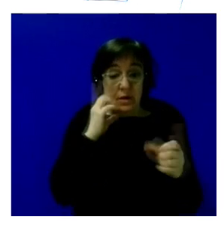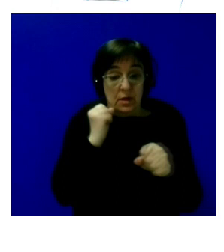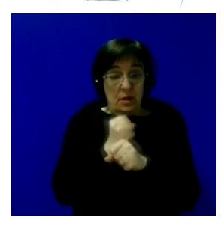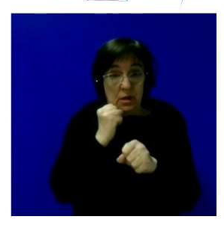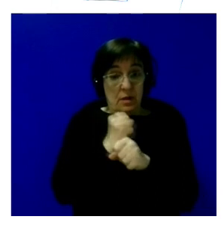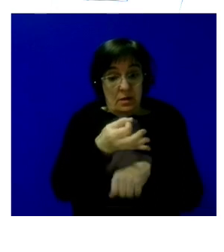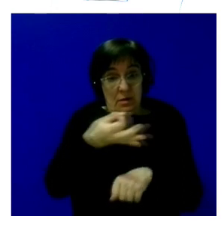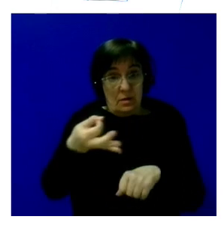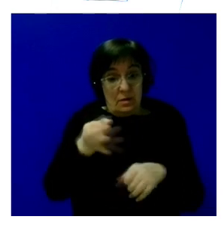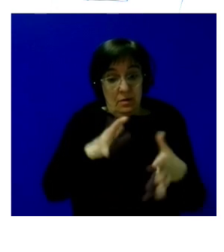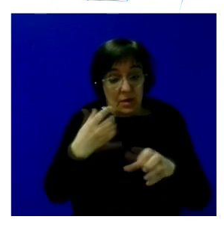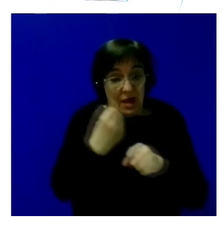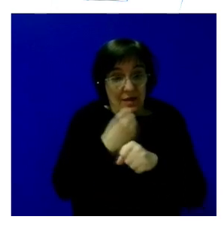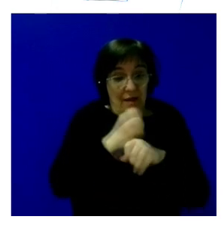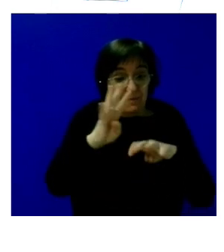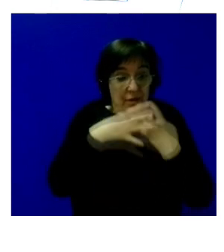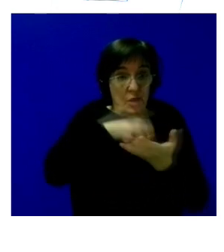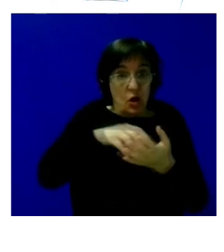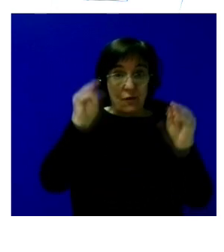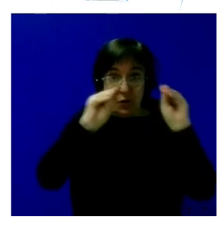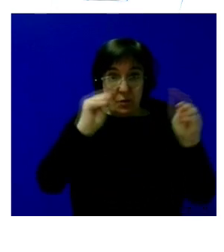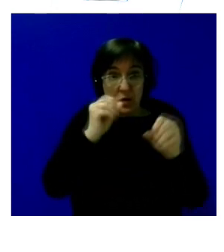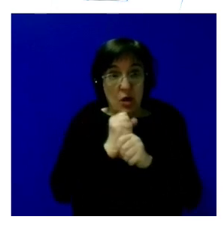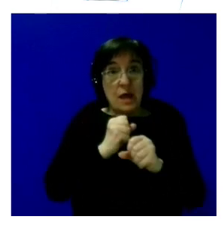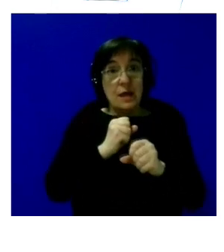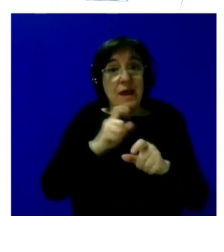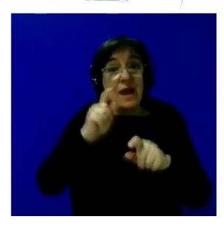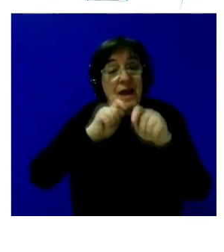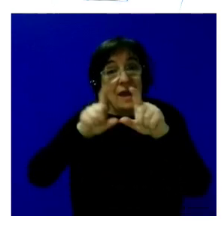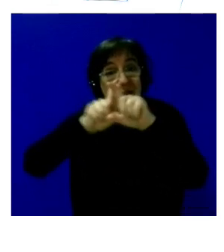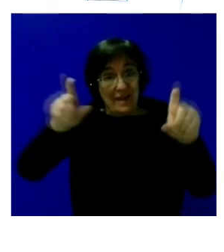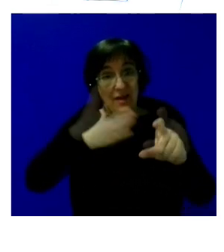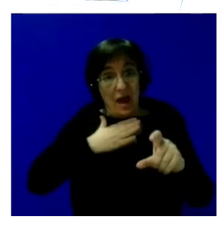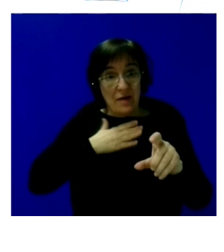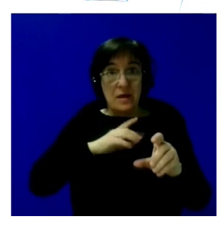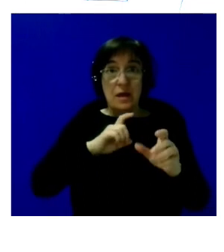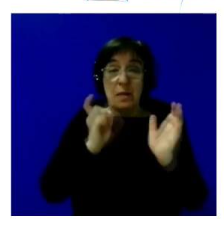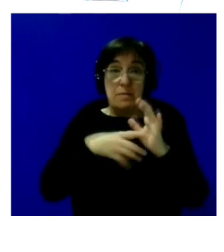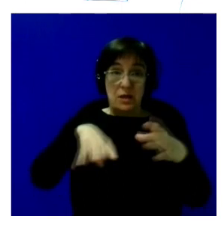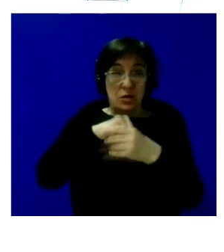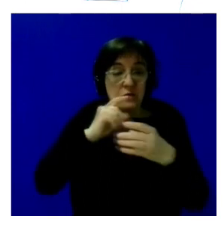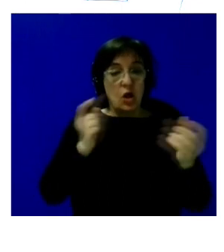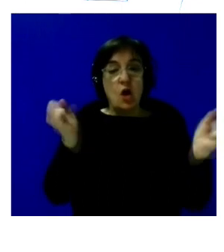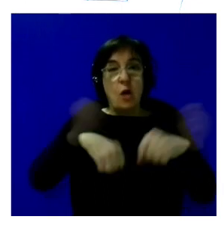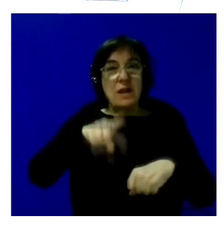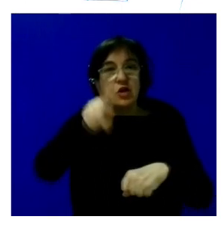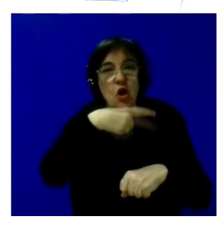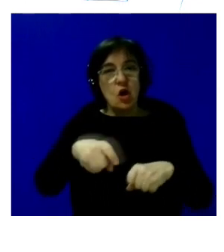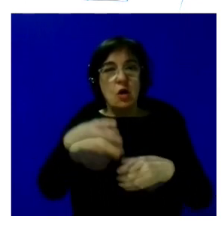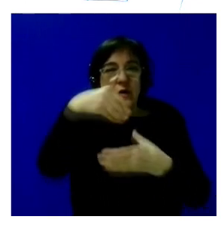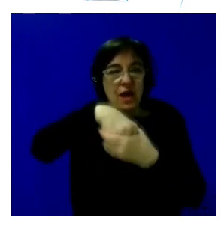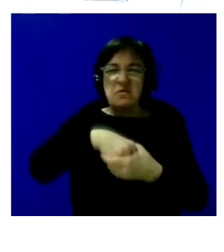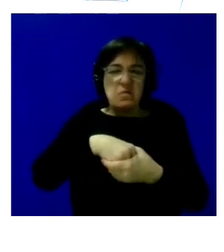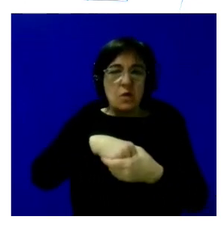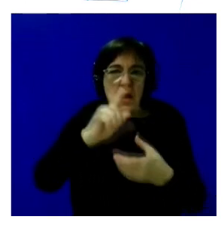efectivo entre trabajo penitenciario y formación para el empleo y plena inclusión estar incluidos en el convenio o no estar incluidos ha sido